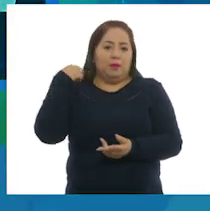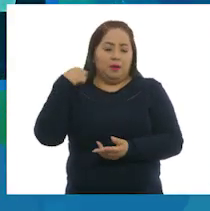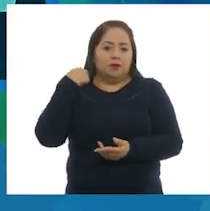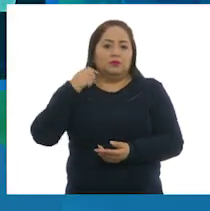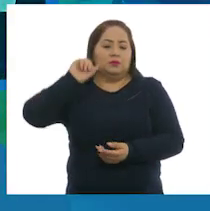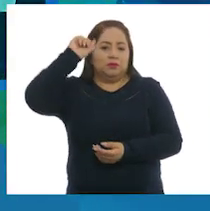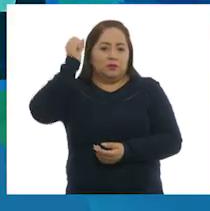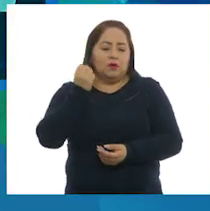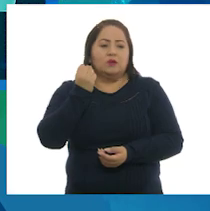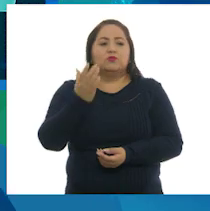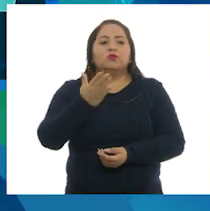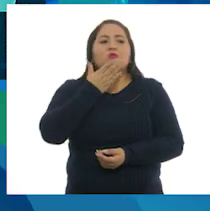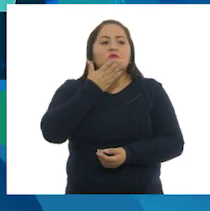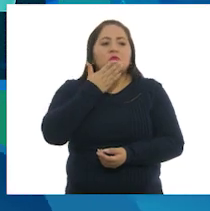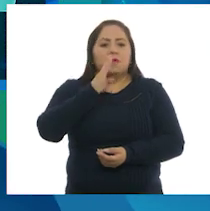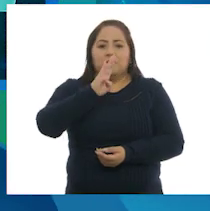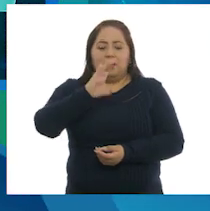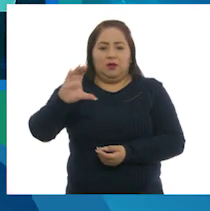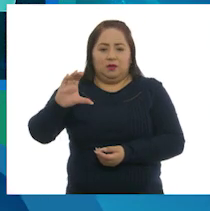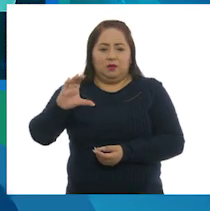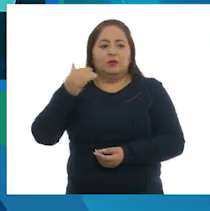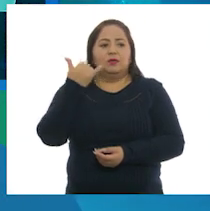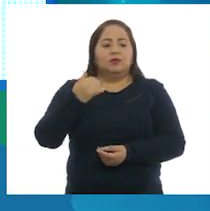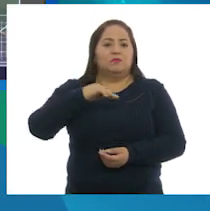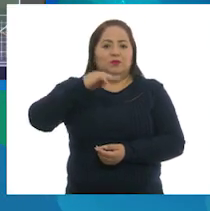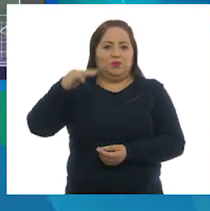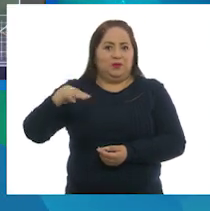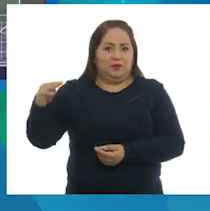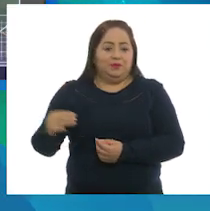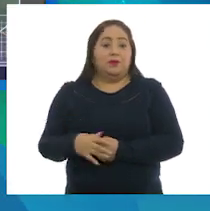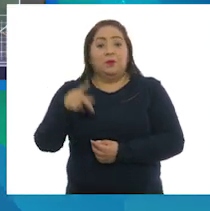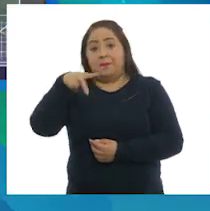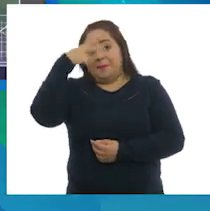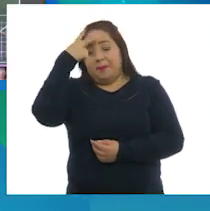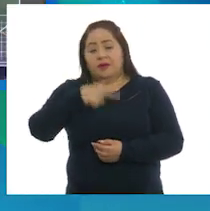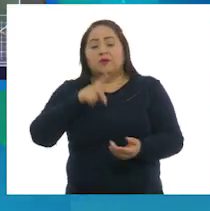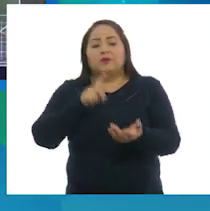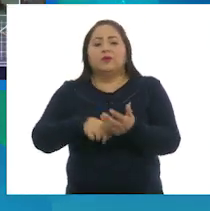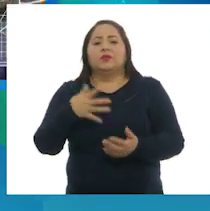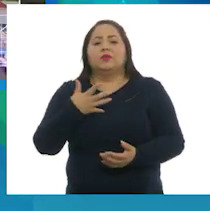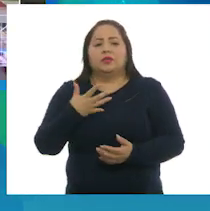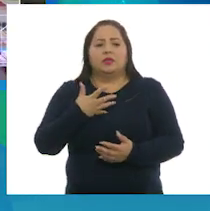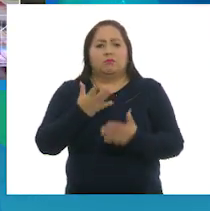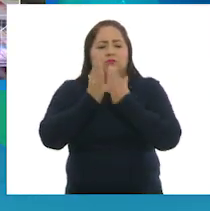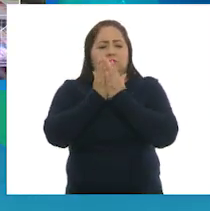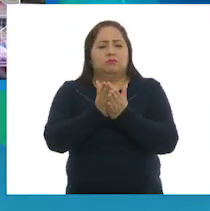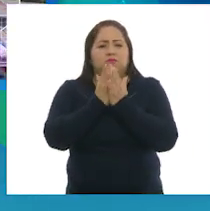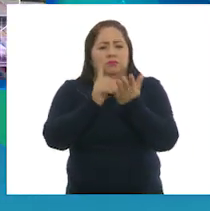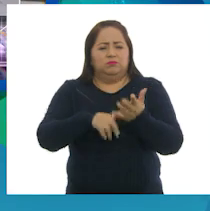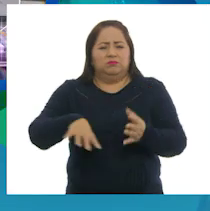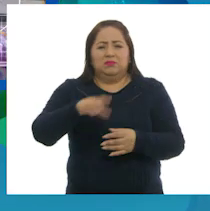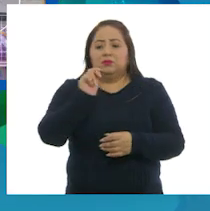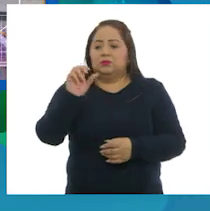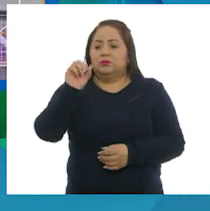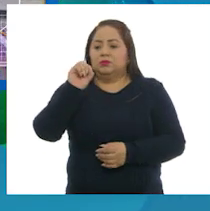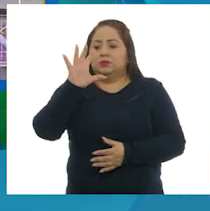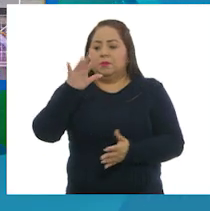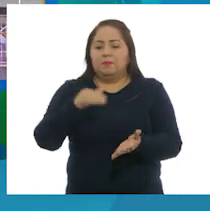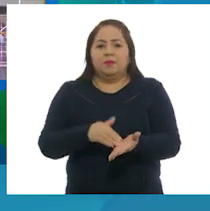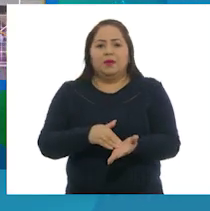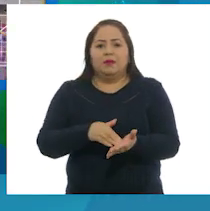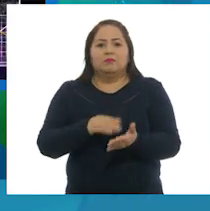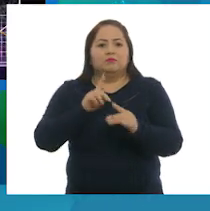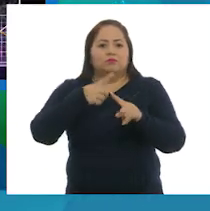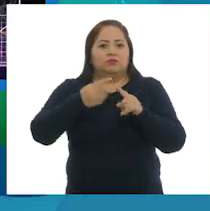Sinaloa, Sonora, Baja California y Michoacán. México cuenta con una flota pesquera productiva de 75.000